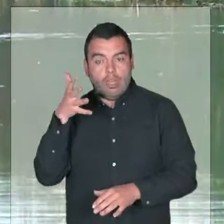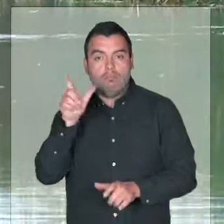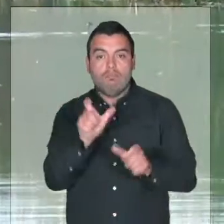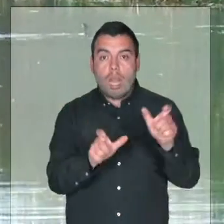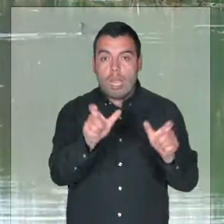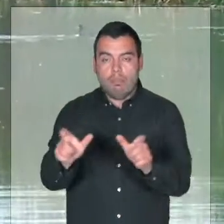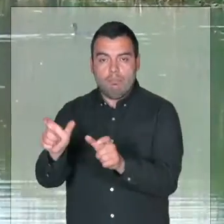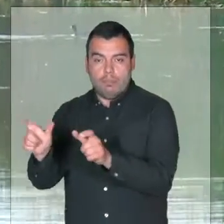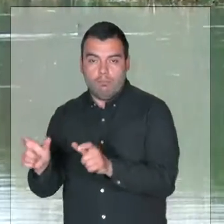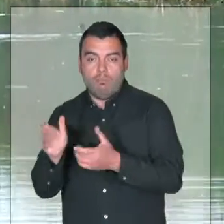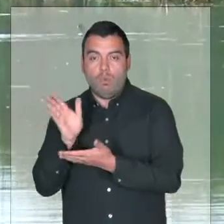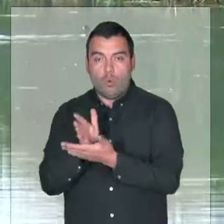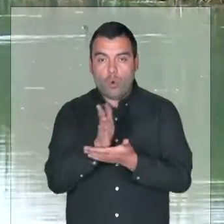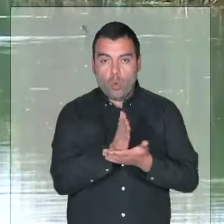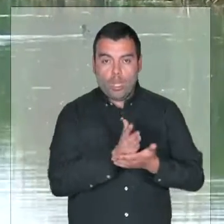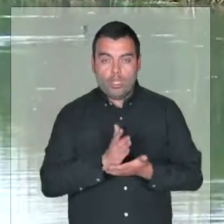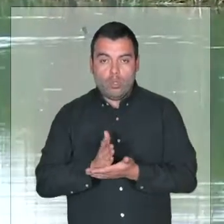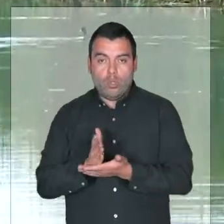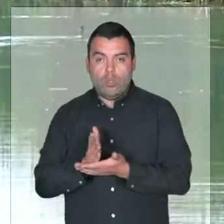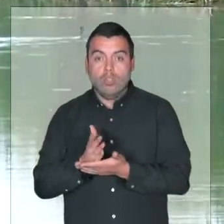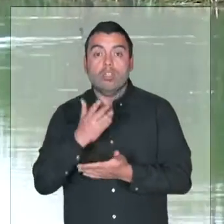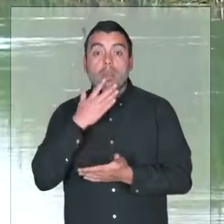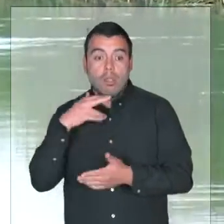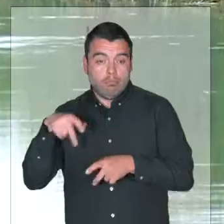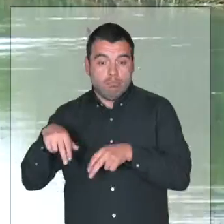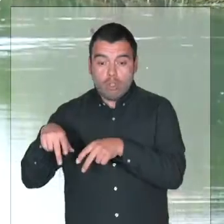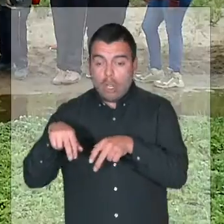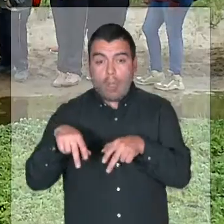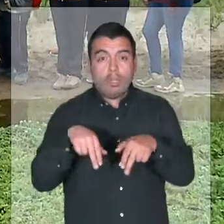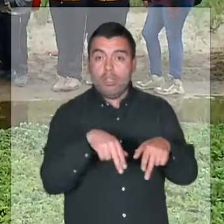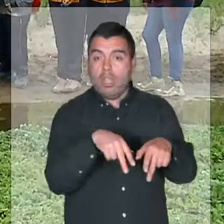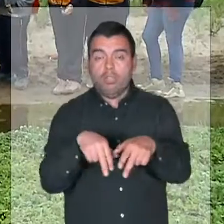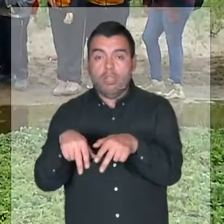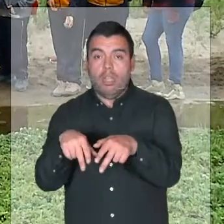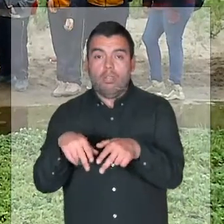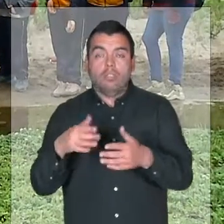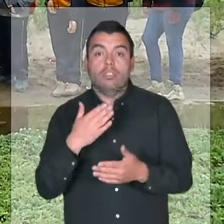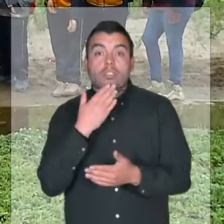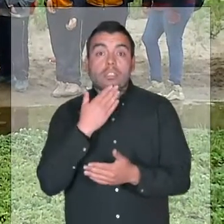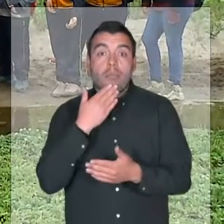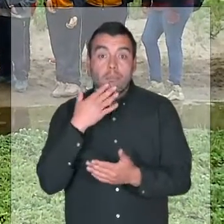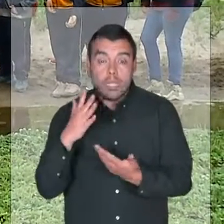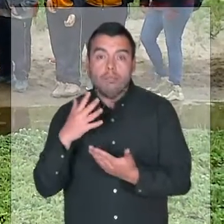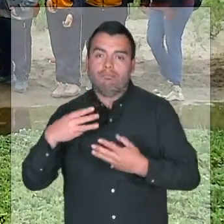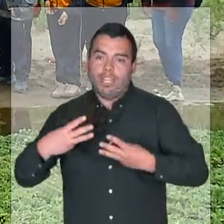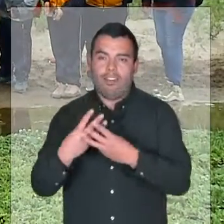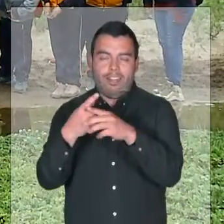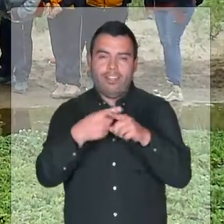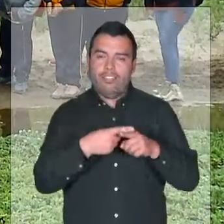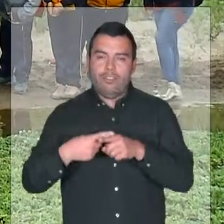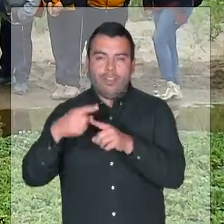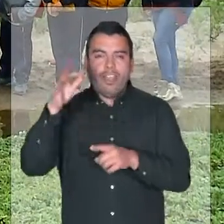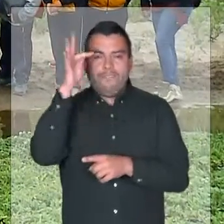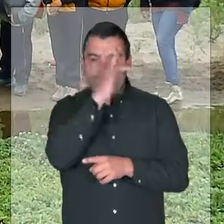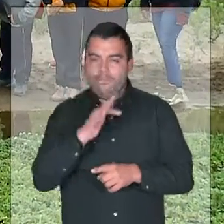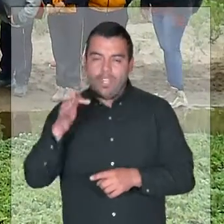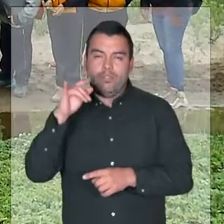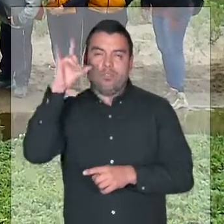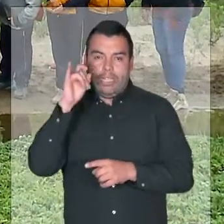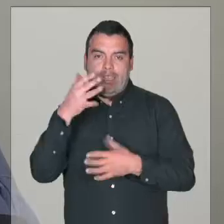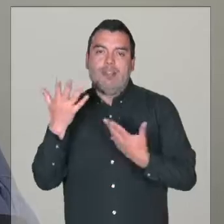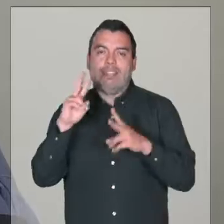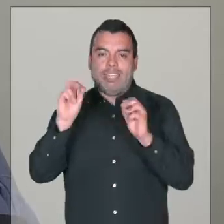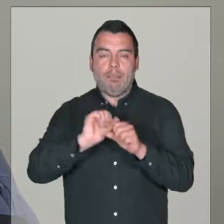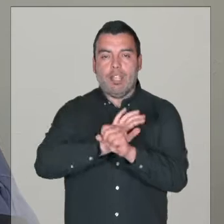a la comunidad, a colegios, caminatas, también mucho por redes sociales, sobre todo en el último tiempo que estuvimos en